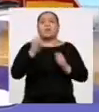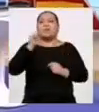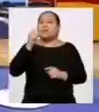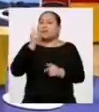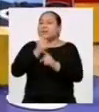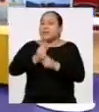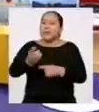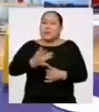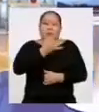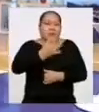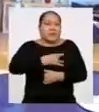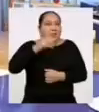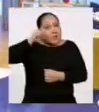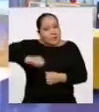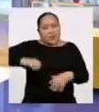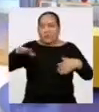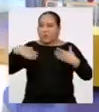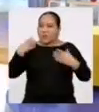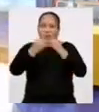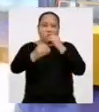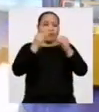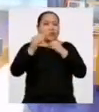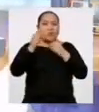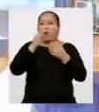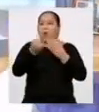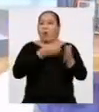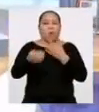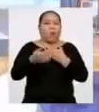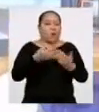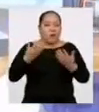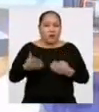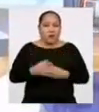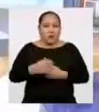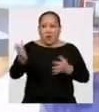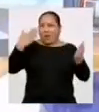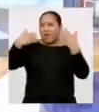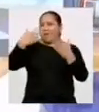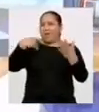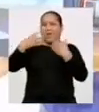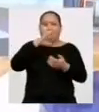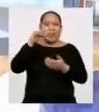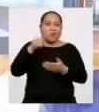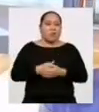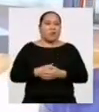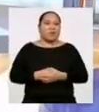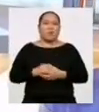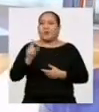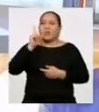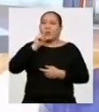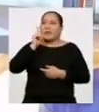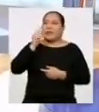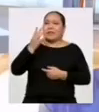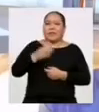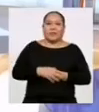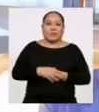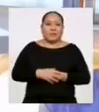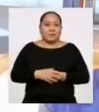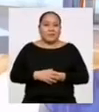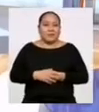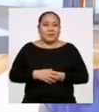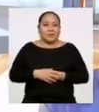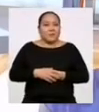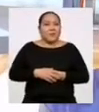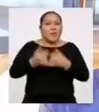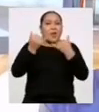Ahora me siento capaz de resolver cualquier fórmula ¡Que vengan todas! No, mentira Nunca tanto